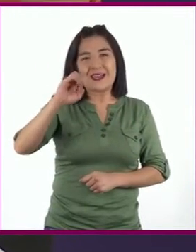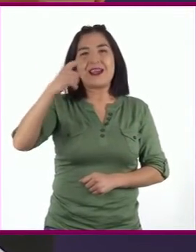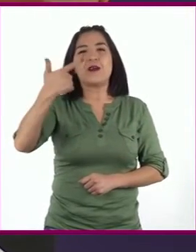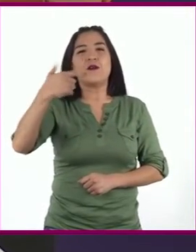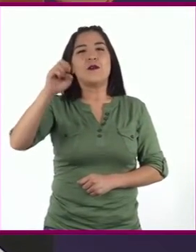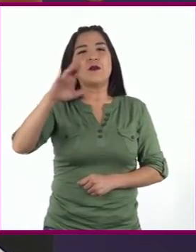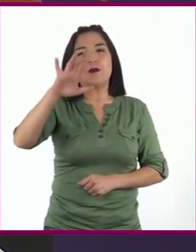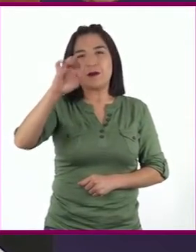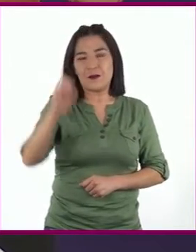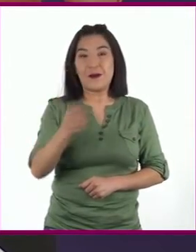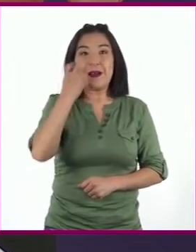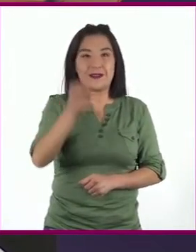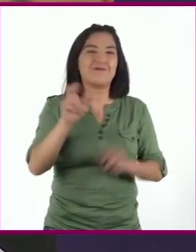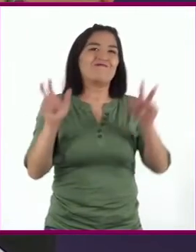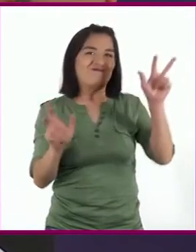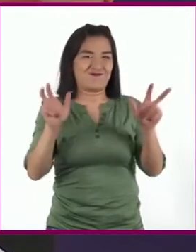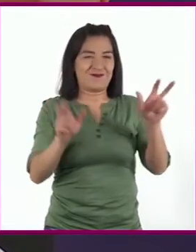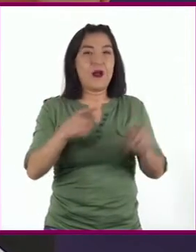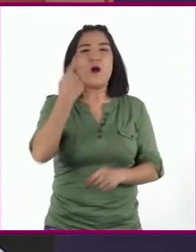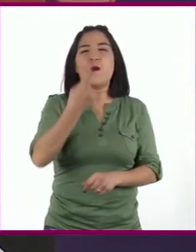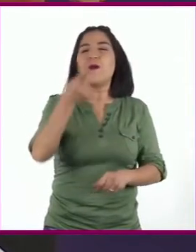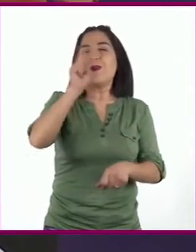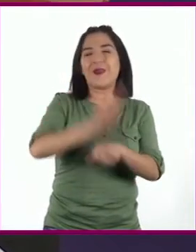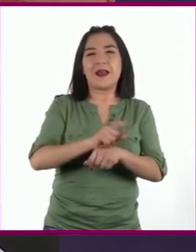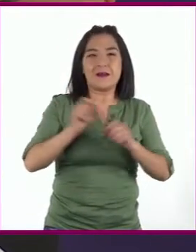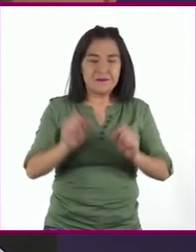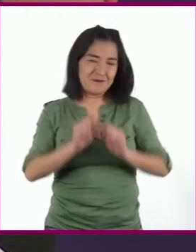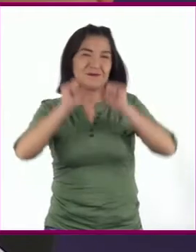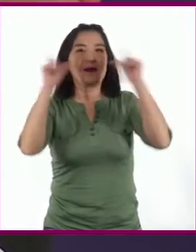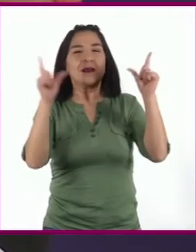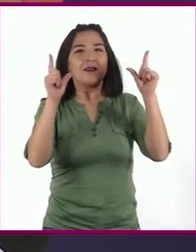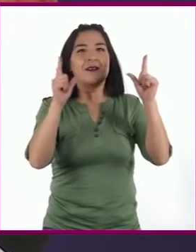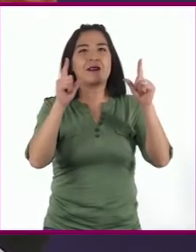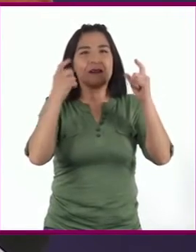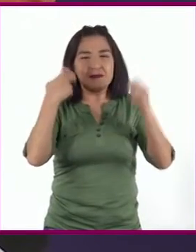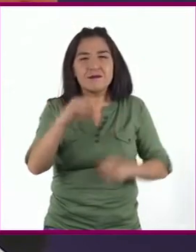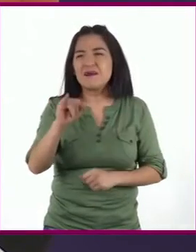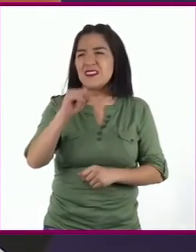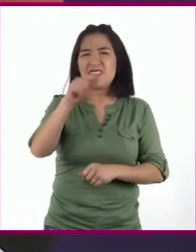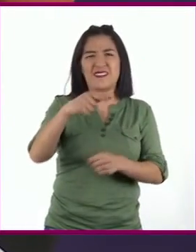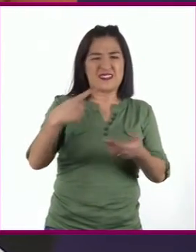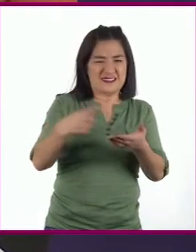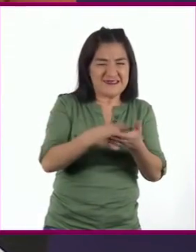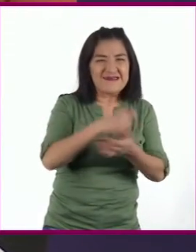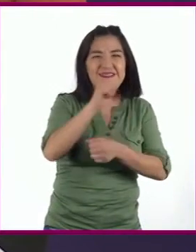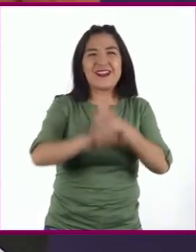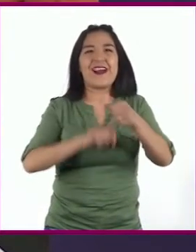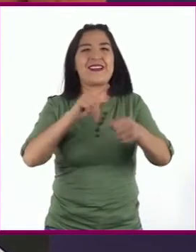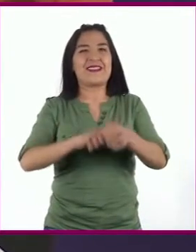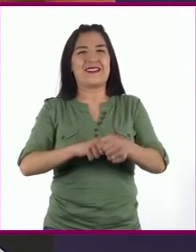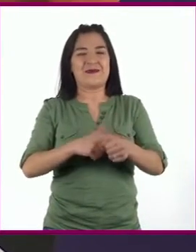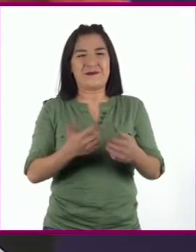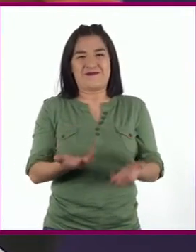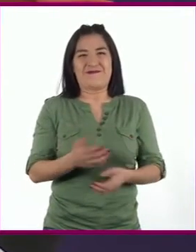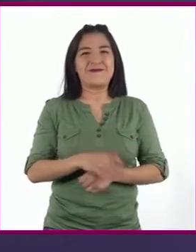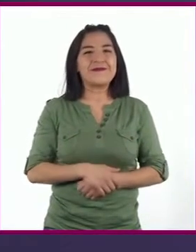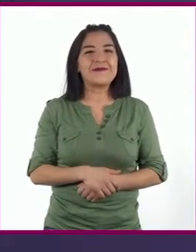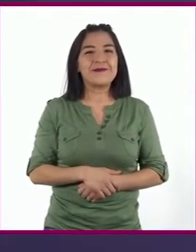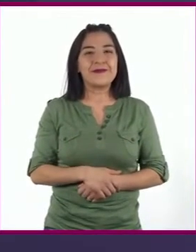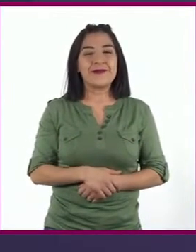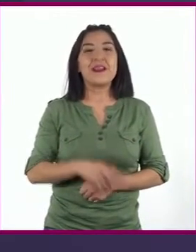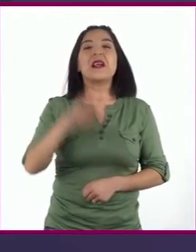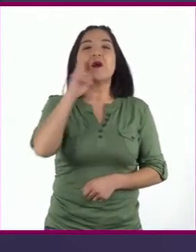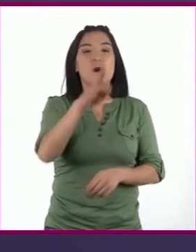Que un día despierta en su cama convertido en un insecto Y